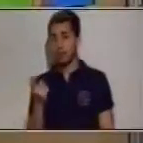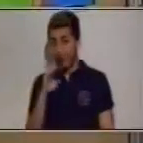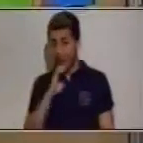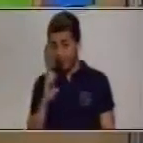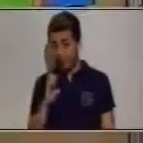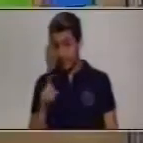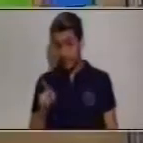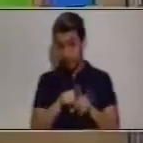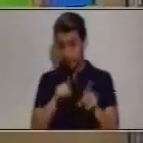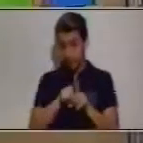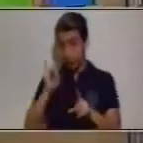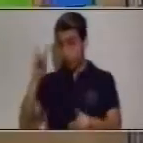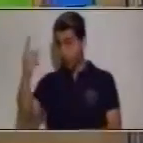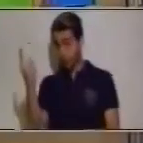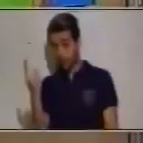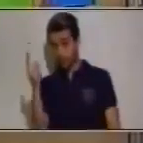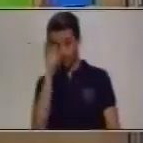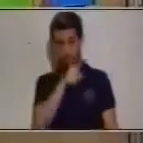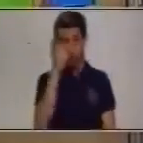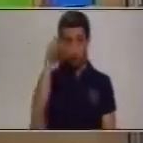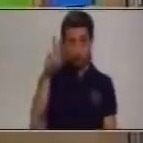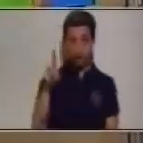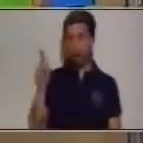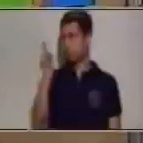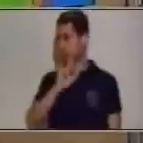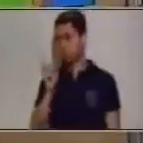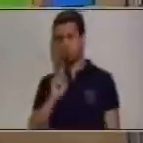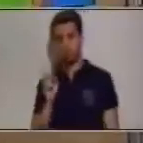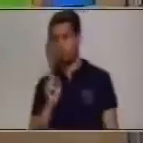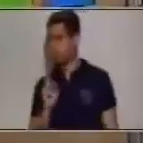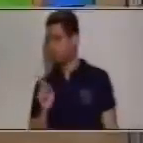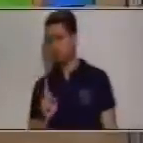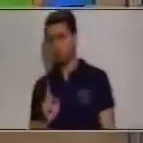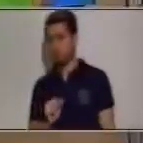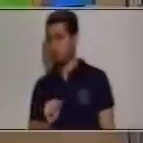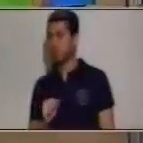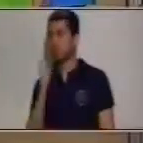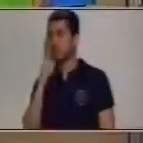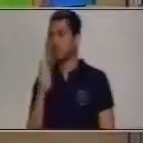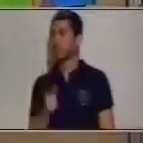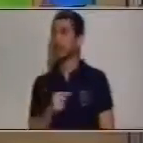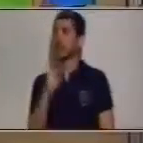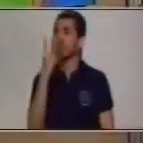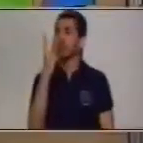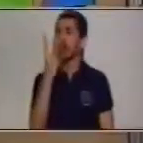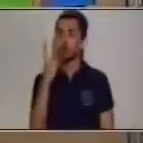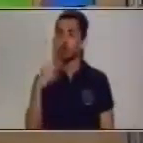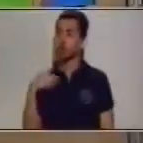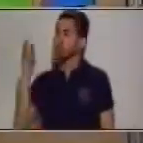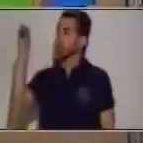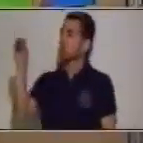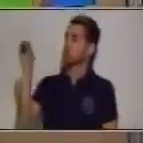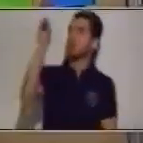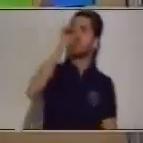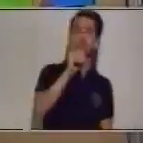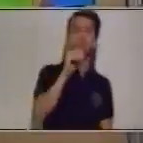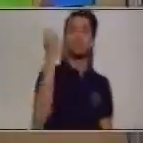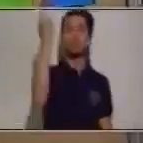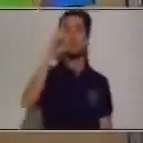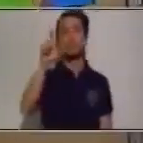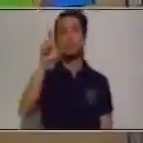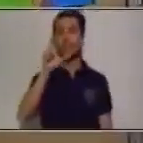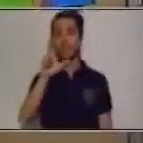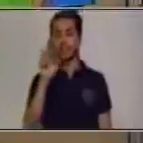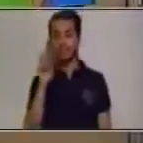unidades? Definitivamente no. Si este 2 lo coloco en las centenas,